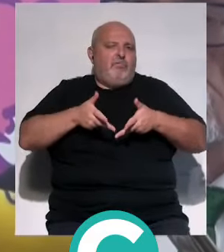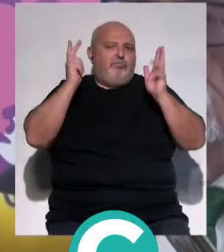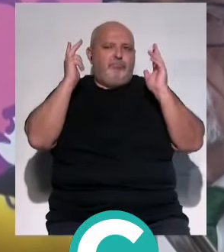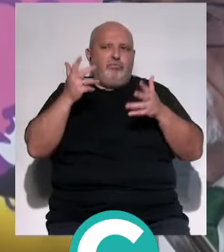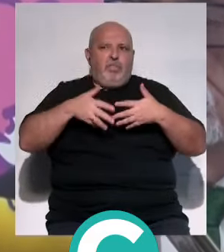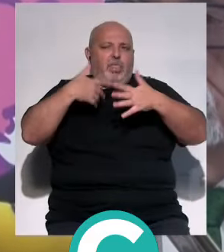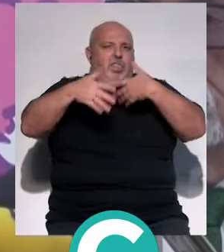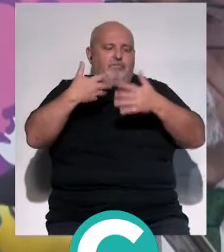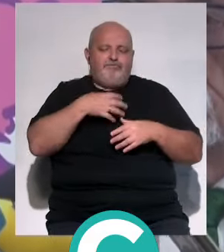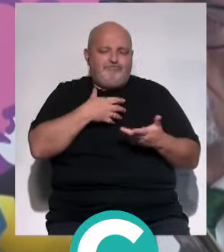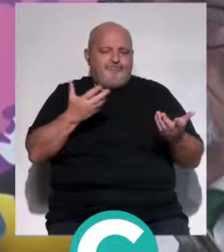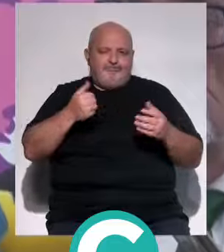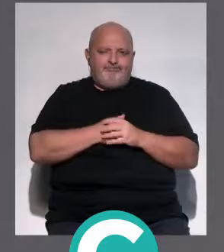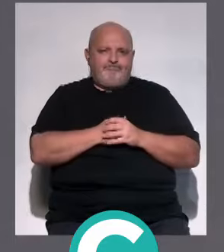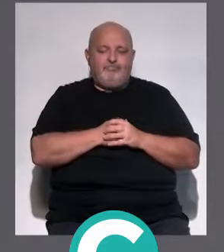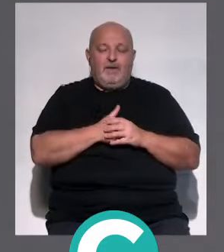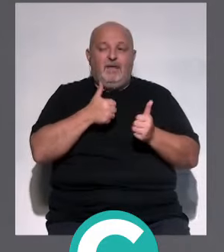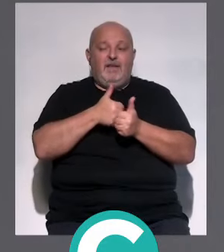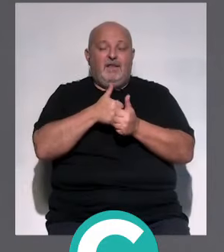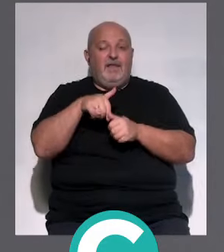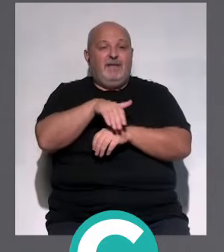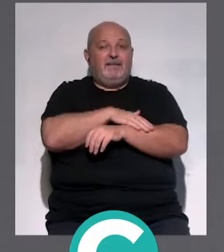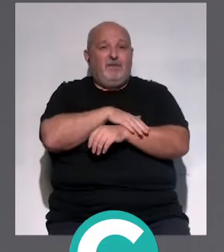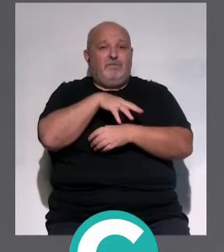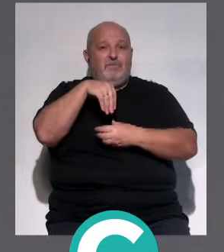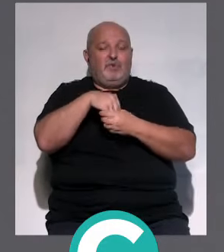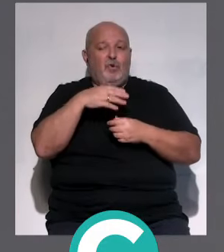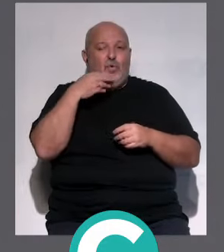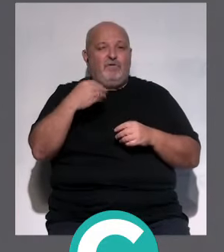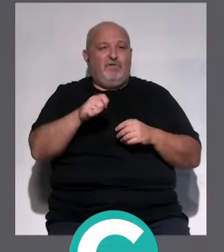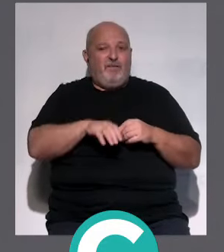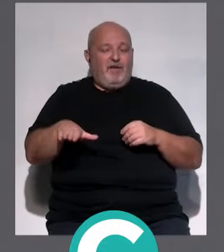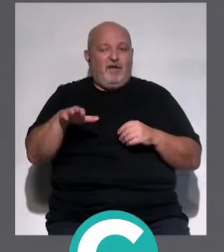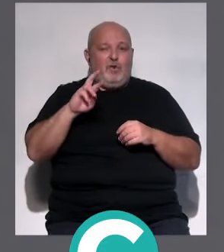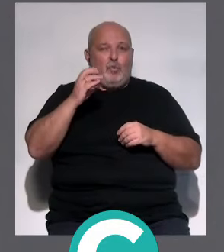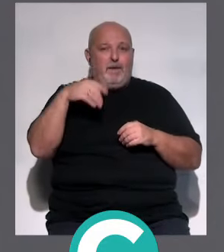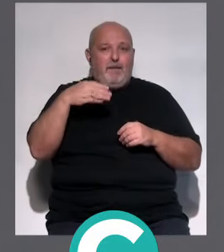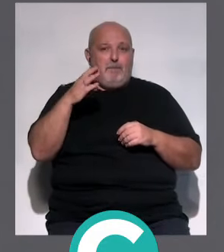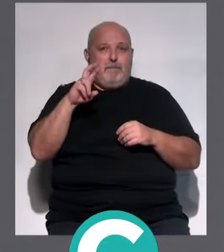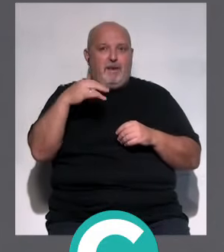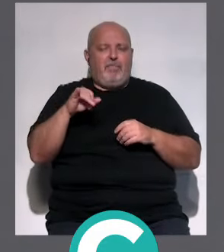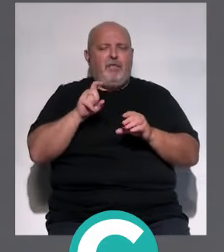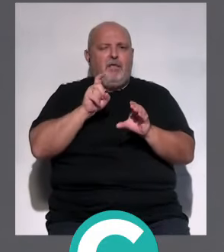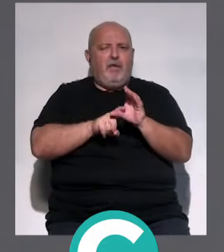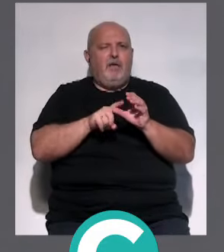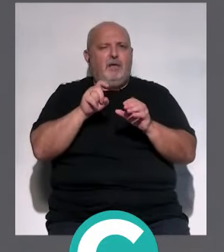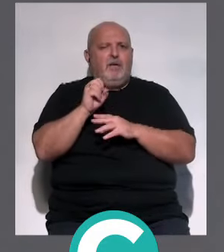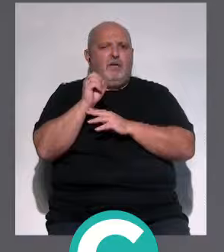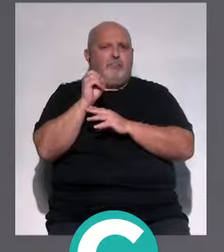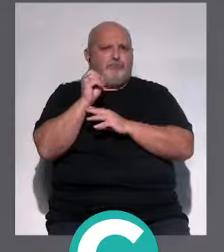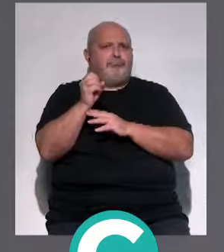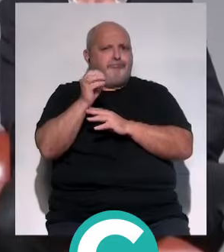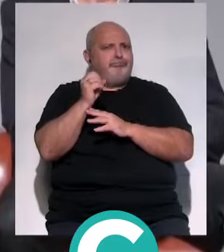salvaje y de impunidad. El secretario de Estado del Ministerio de Juventud e Infancia, Rubén Pérez, ha participado en el arranque de esta